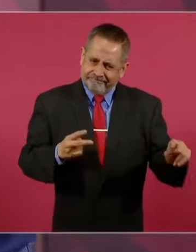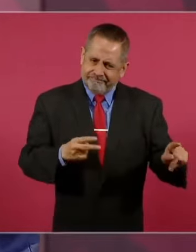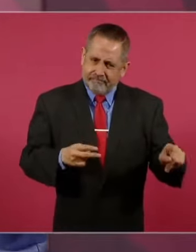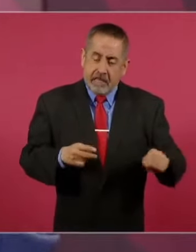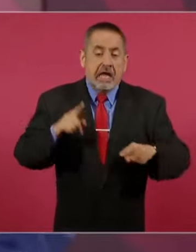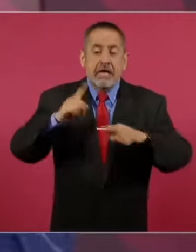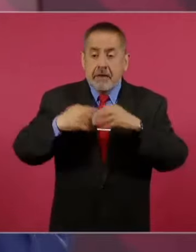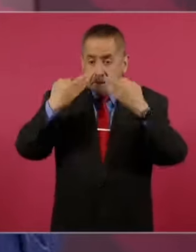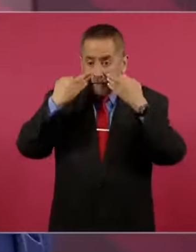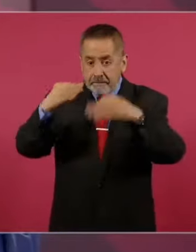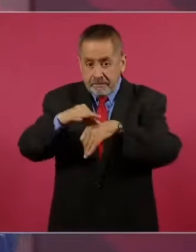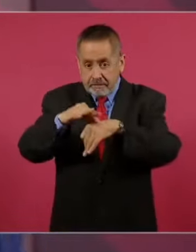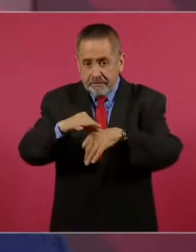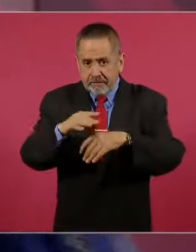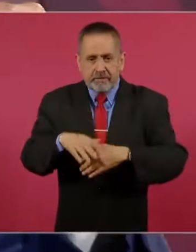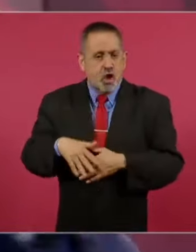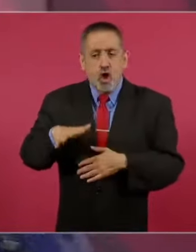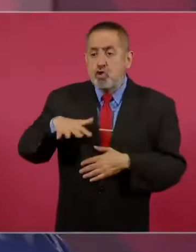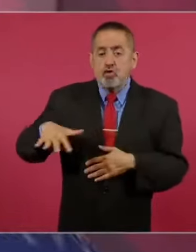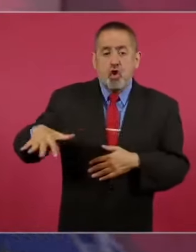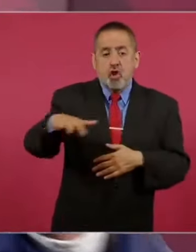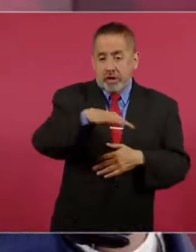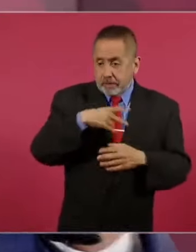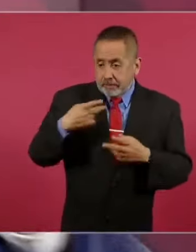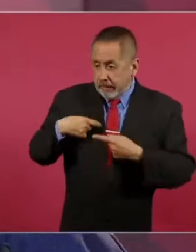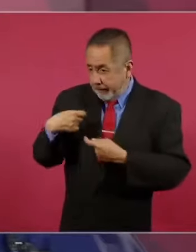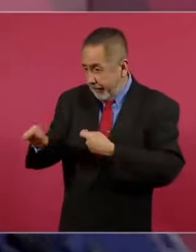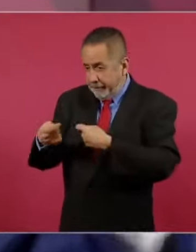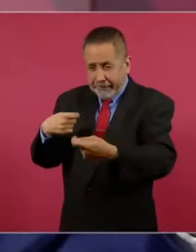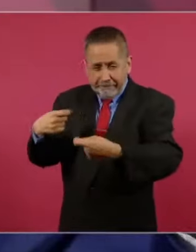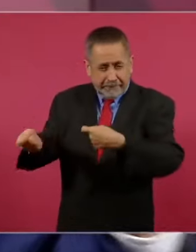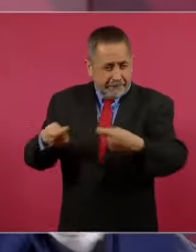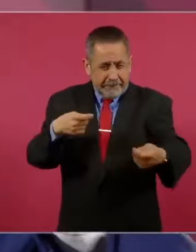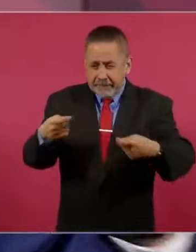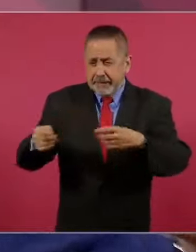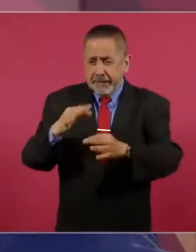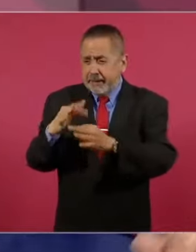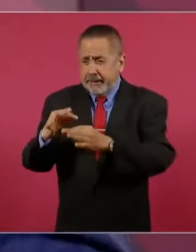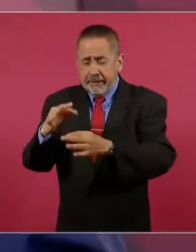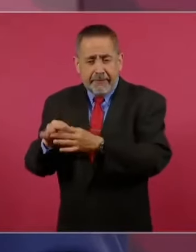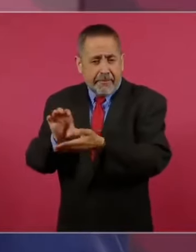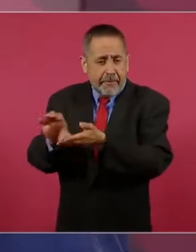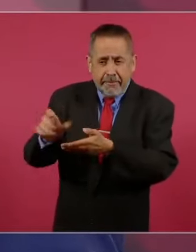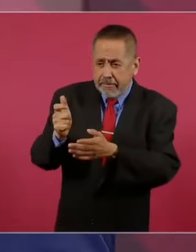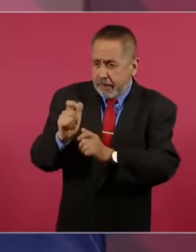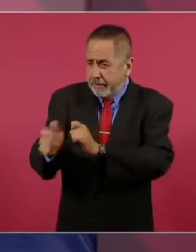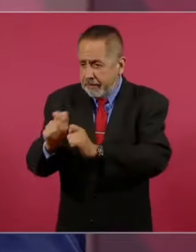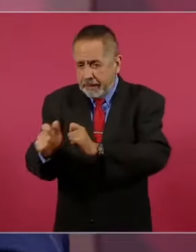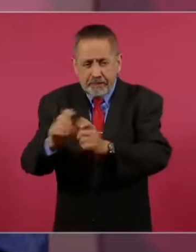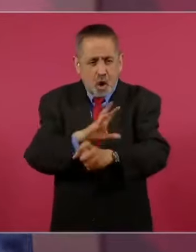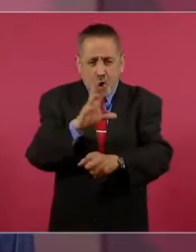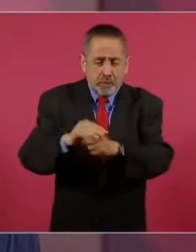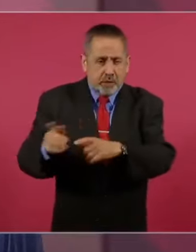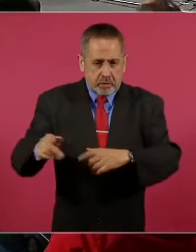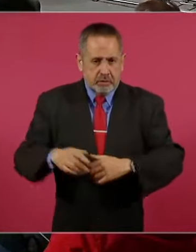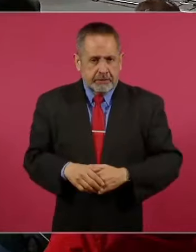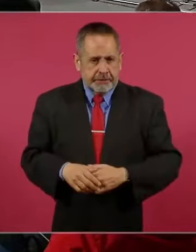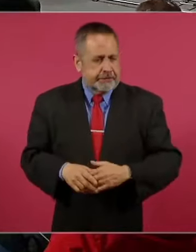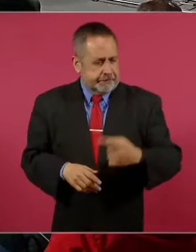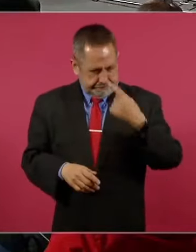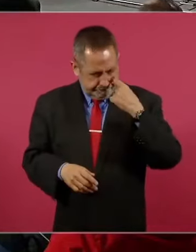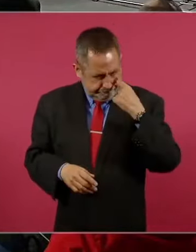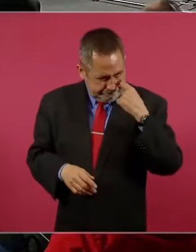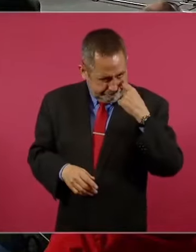¿quiénes son testigos? Todos los que recibieron estos apoyos. ¿Por qué no pones